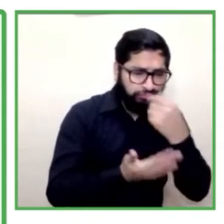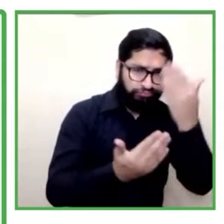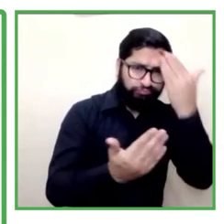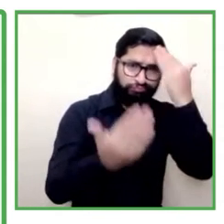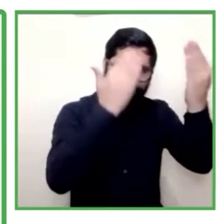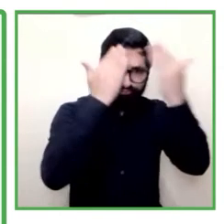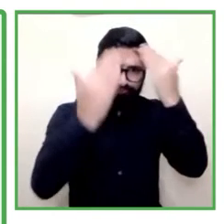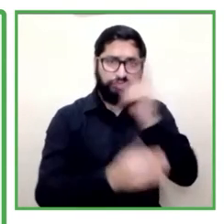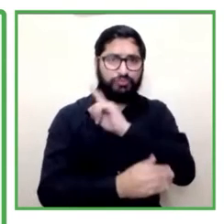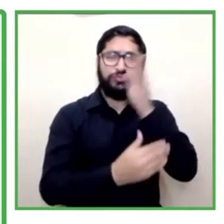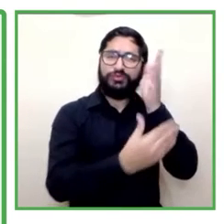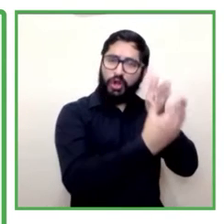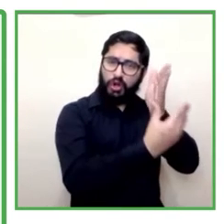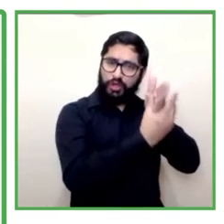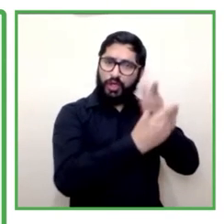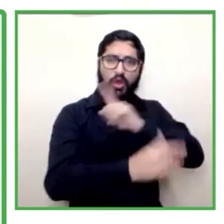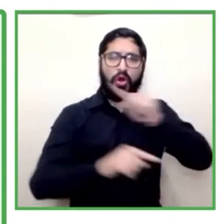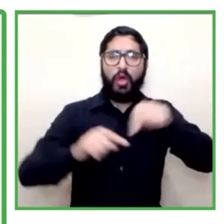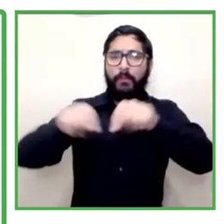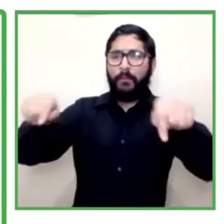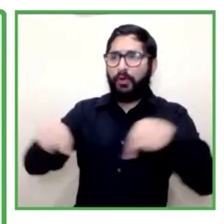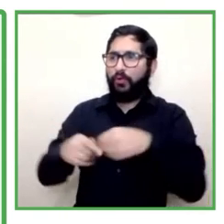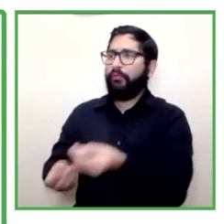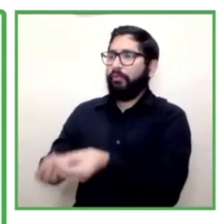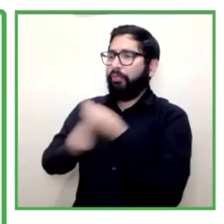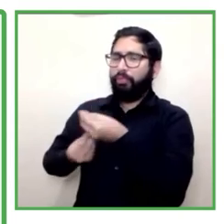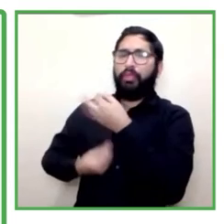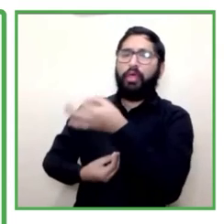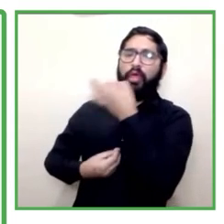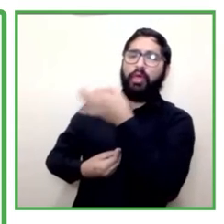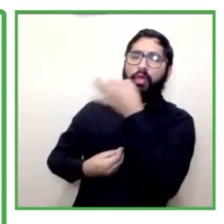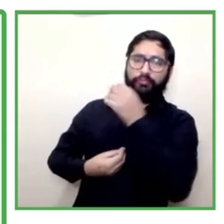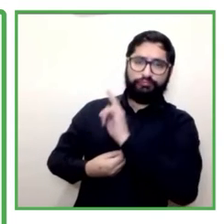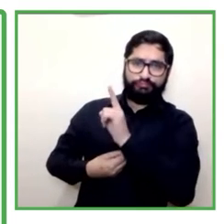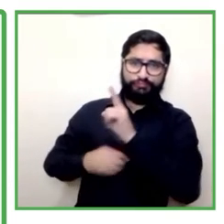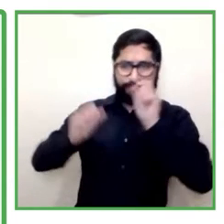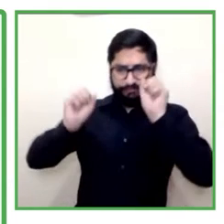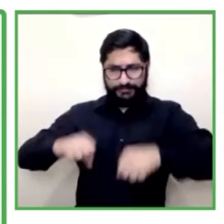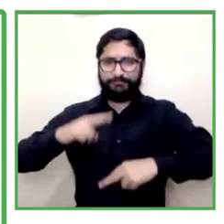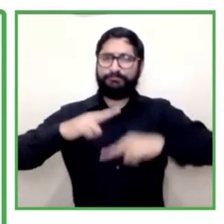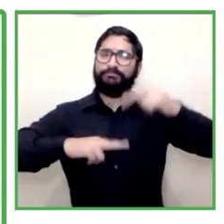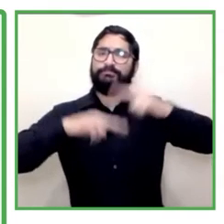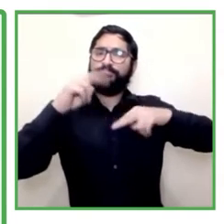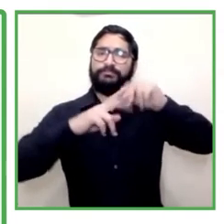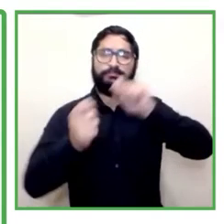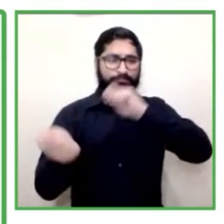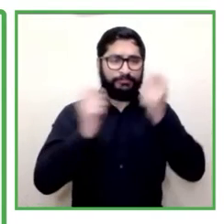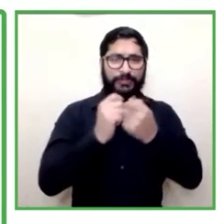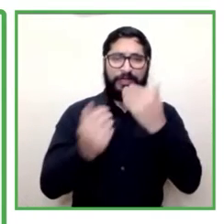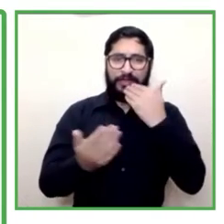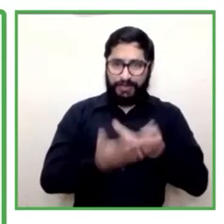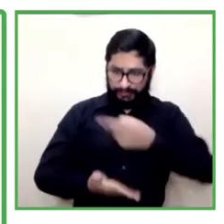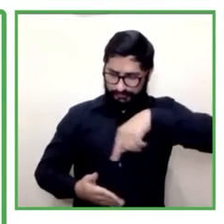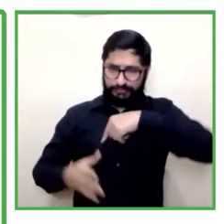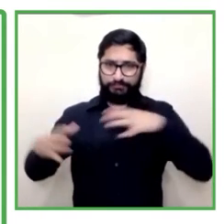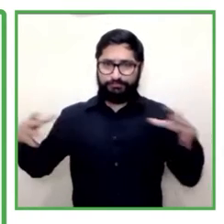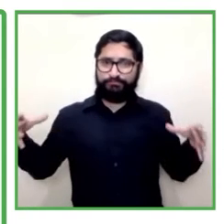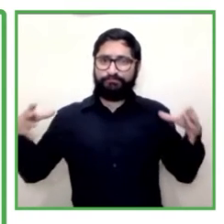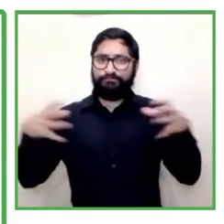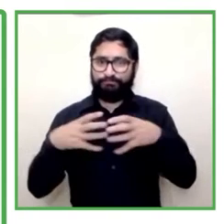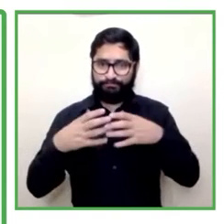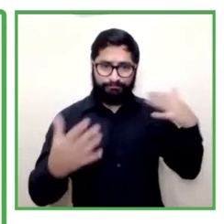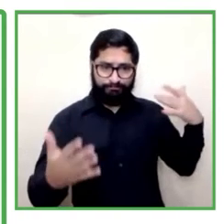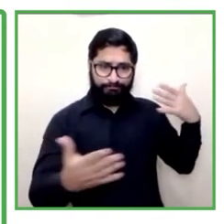logrado constituir esto gracias a que llevamos casi 20 años de trabajo en donde hemos egresado a mucha gente y hemos